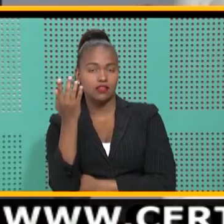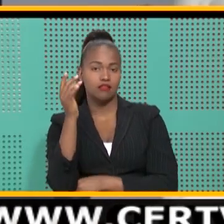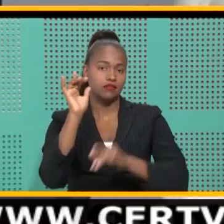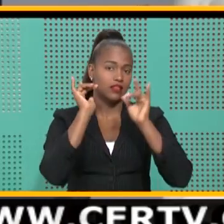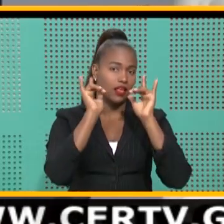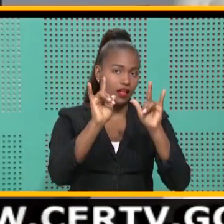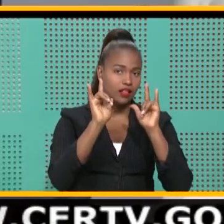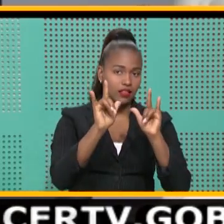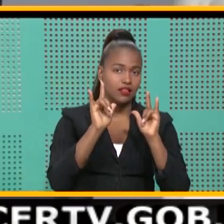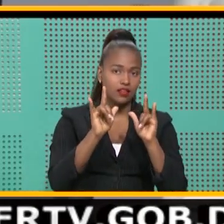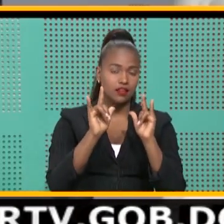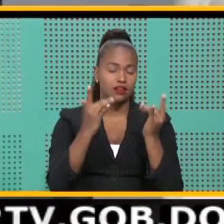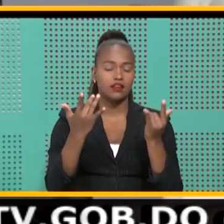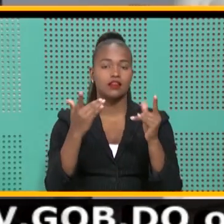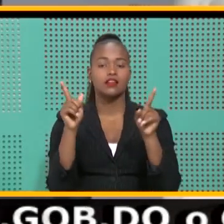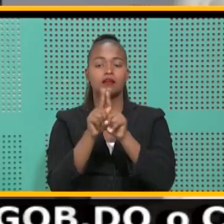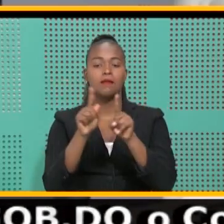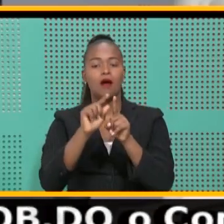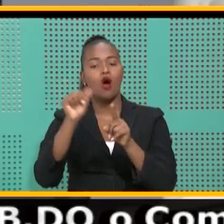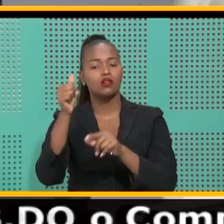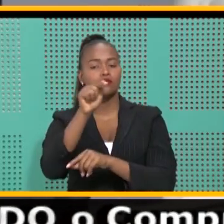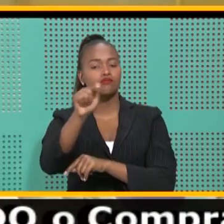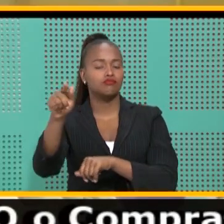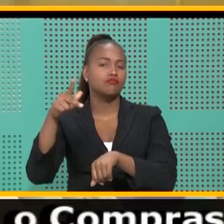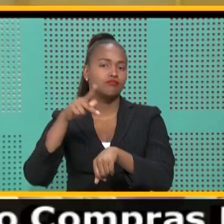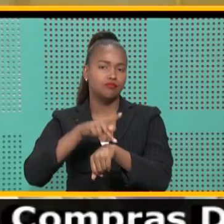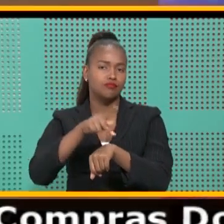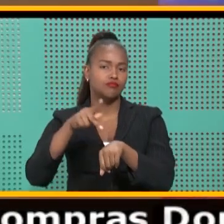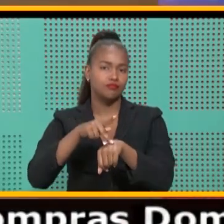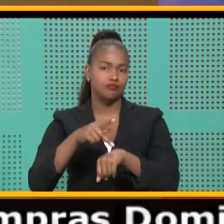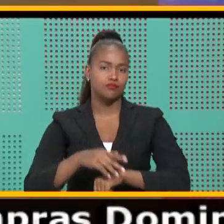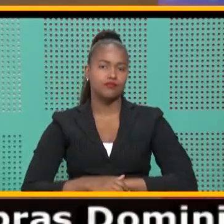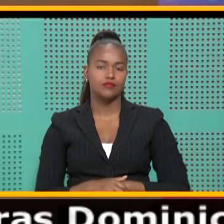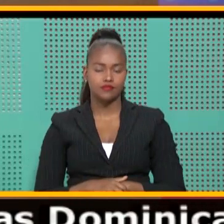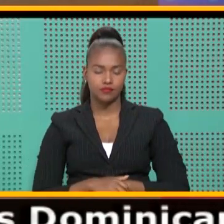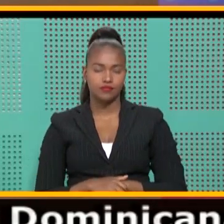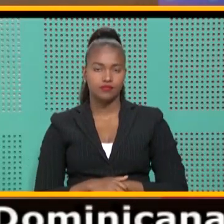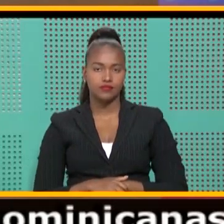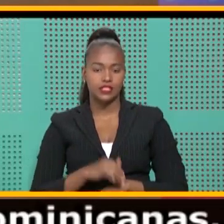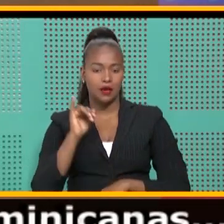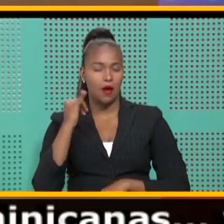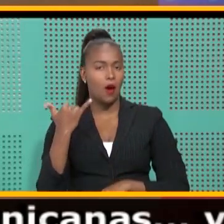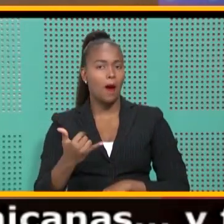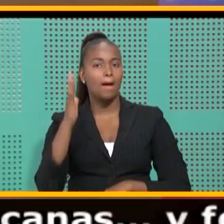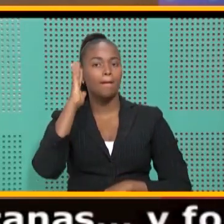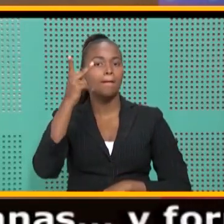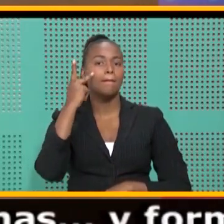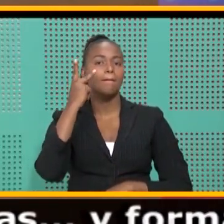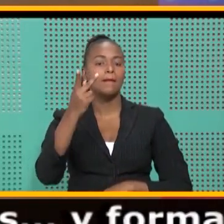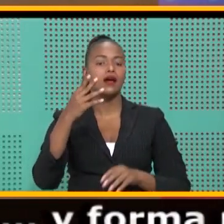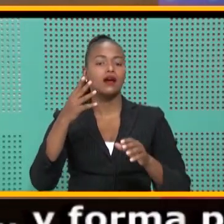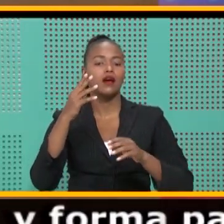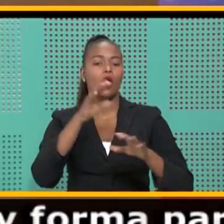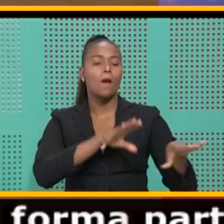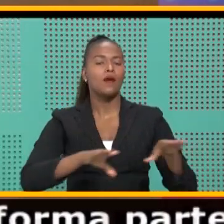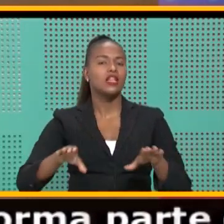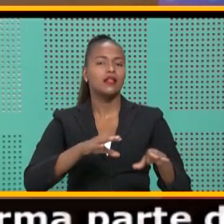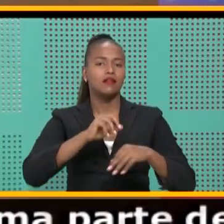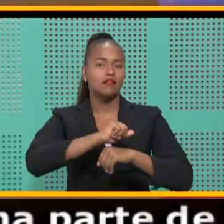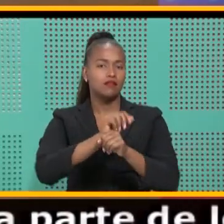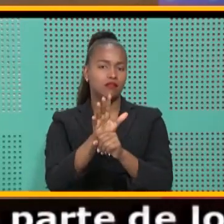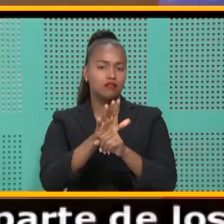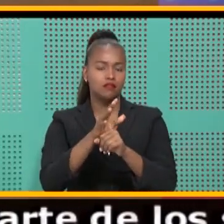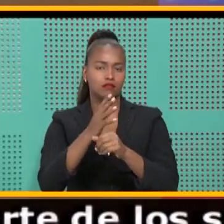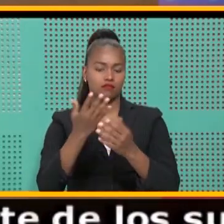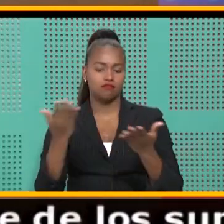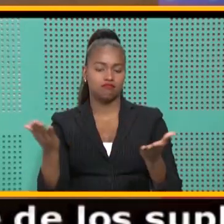Santiago y otras provincias. Ahora veamos un panorama del comportamiento